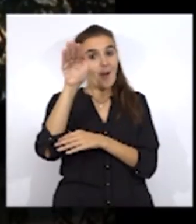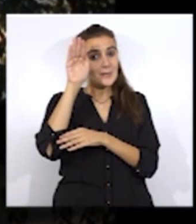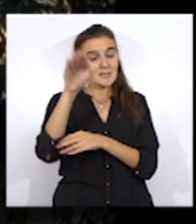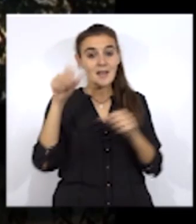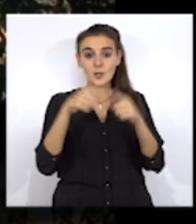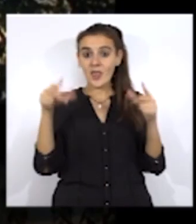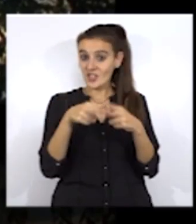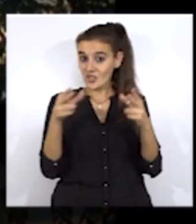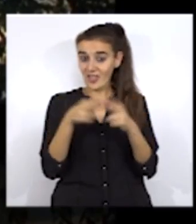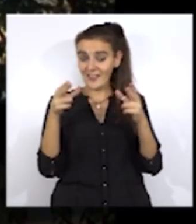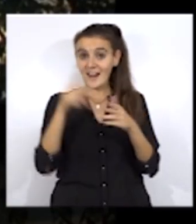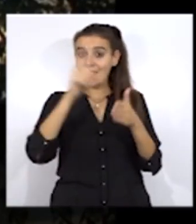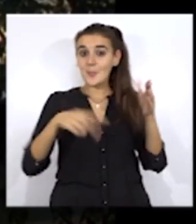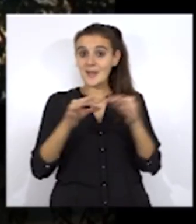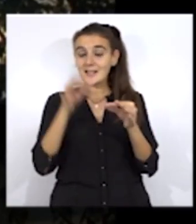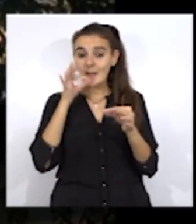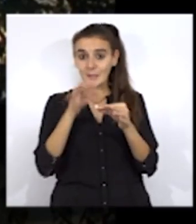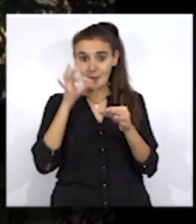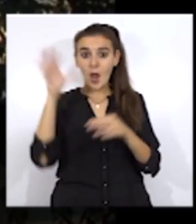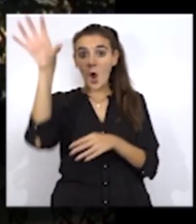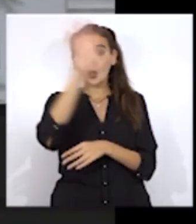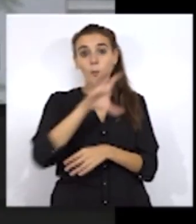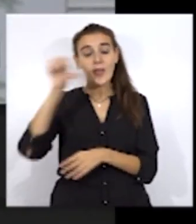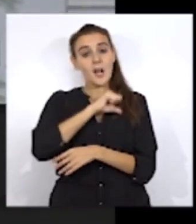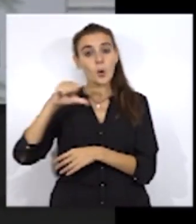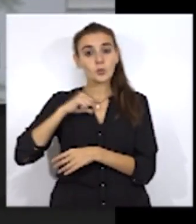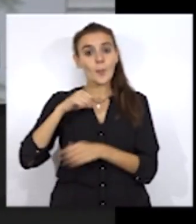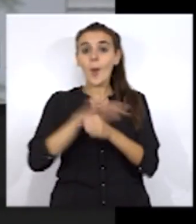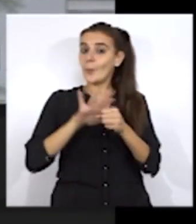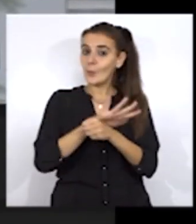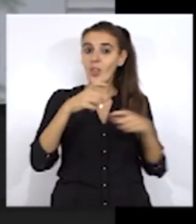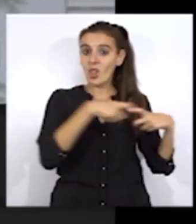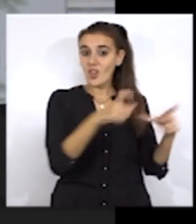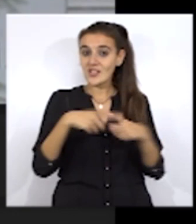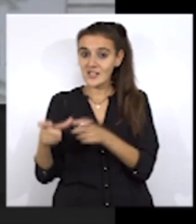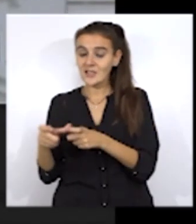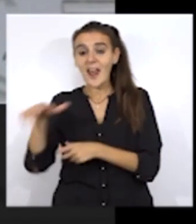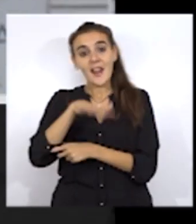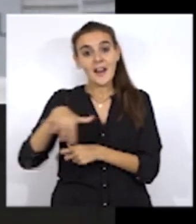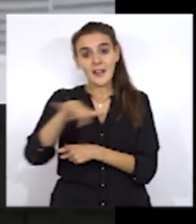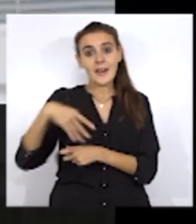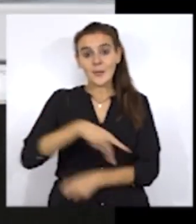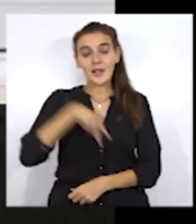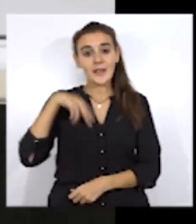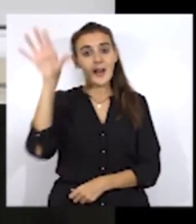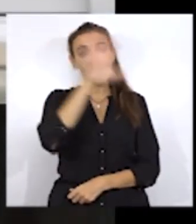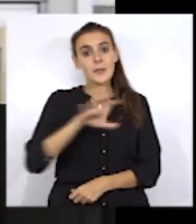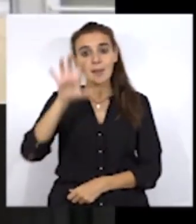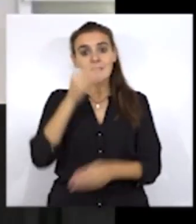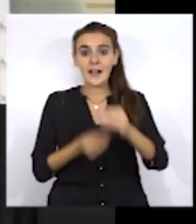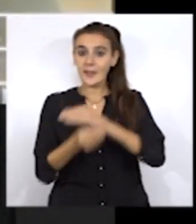septiembre por comunidades autónomas, provincias, sectores, régimen general y países de procedencia. Además,